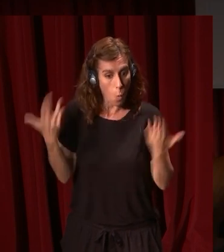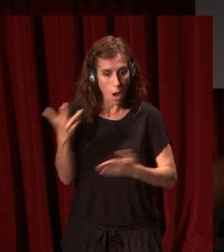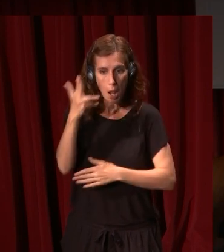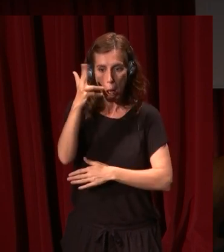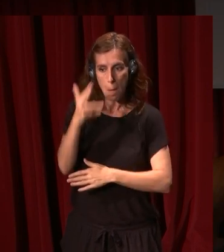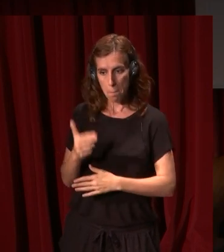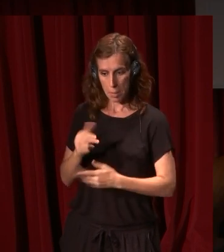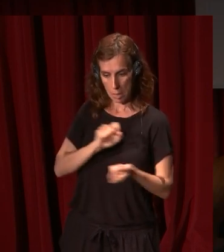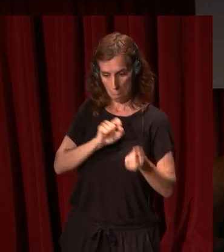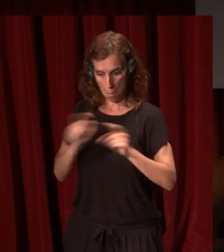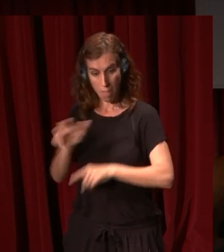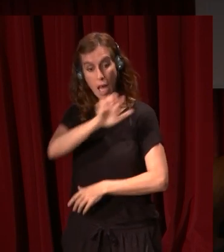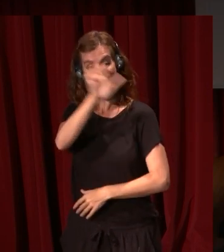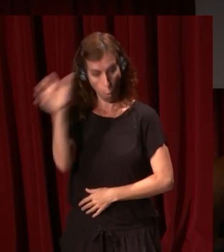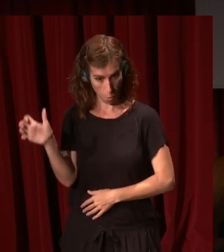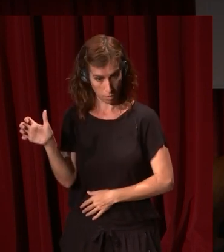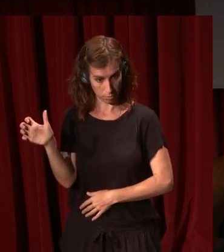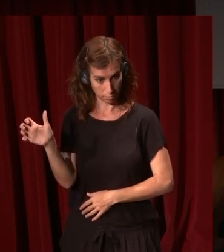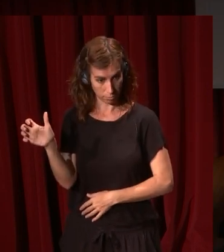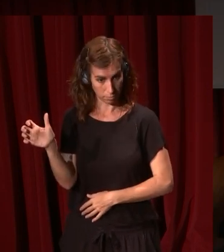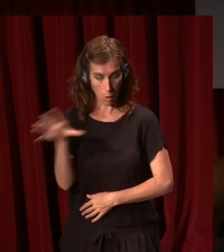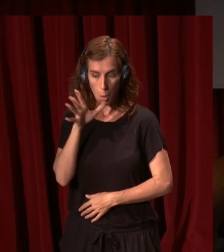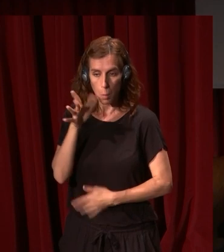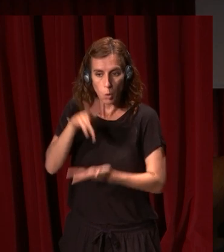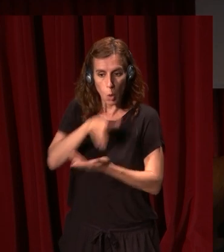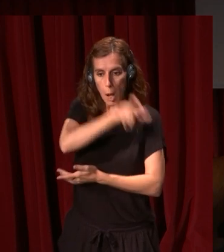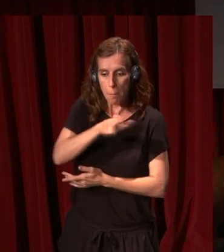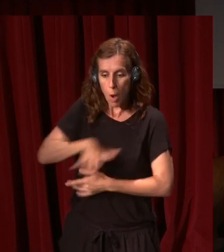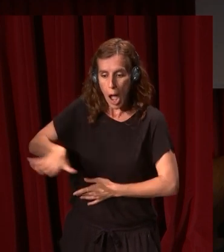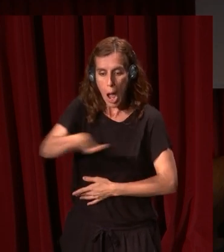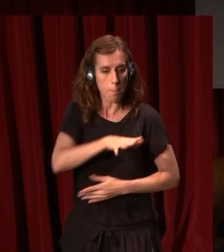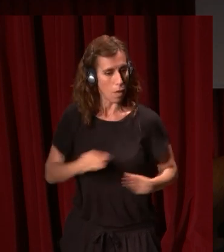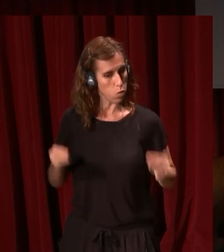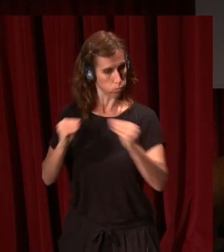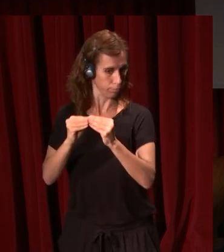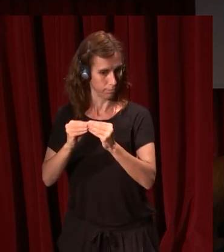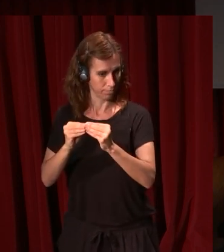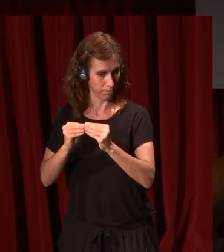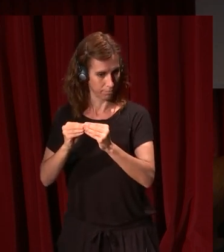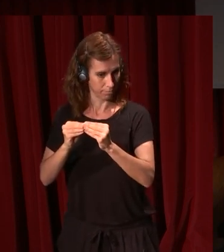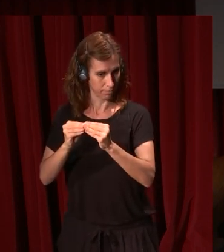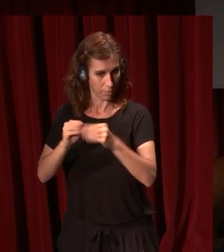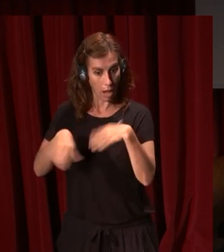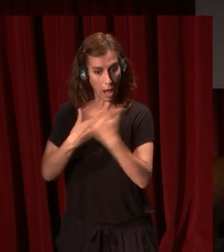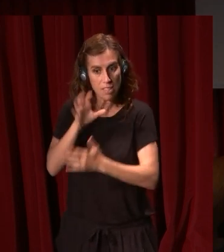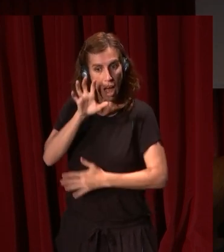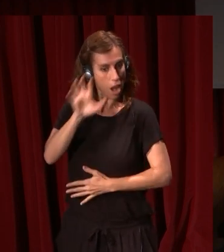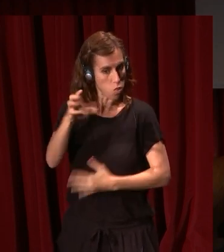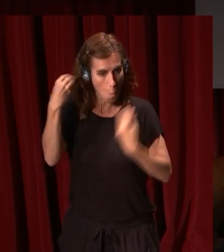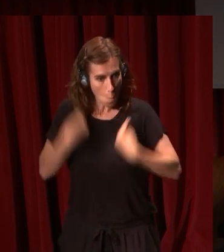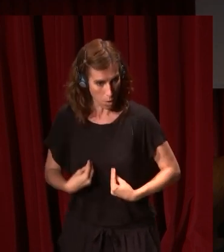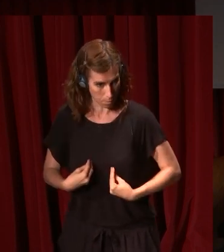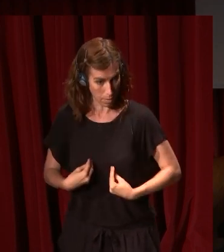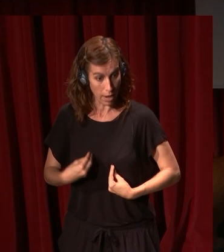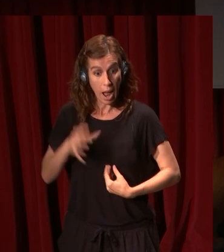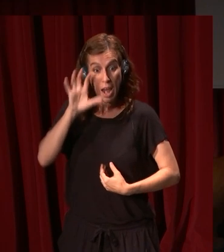de forma parecida en Europa en este momento porque son personas que comparten un espacio común. Podríamos decir incluso que comparten una nación, pero esa nación es